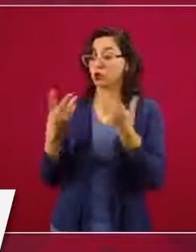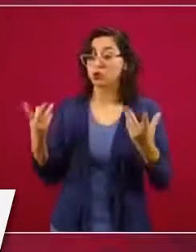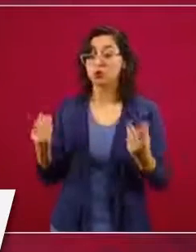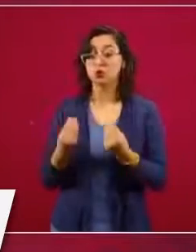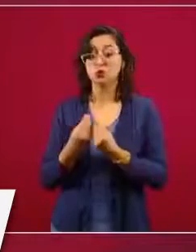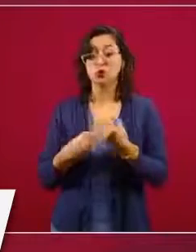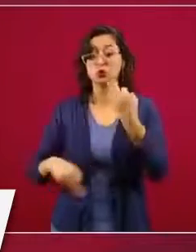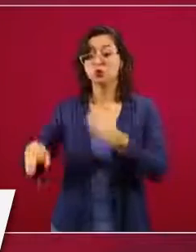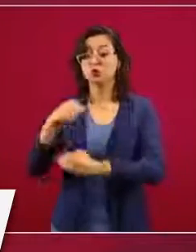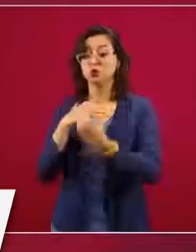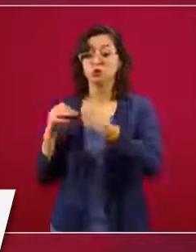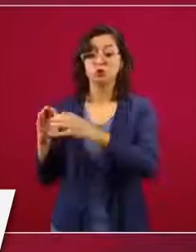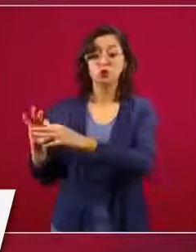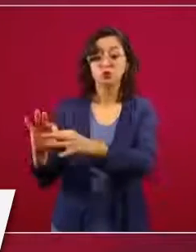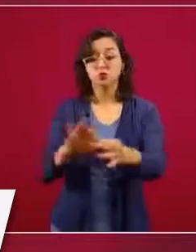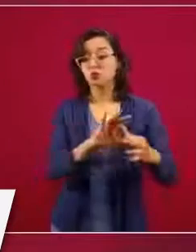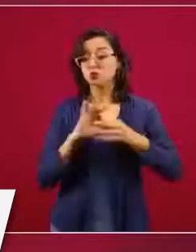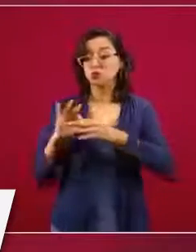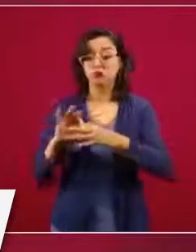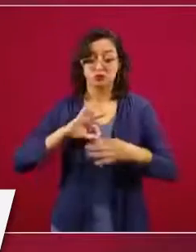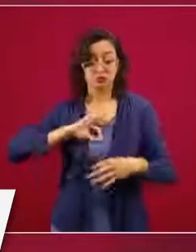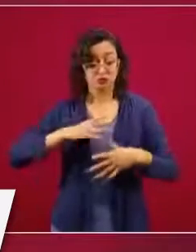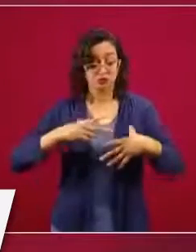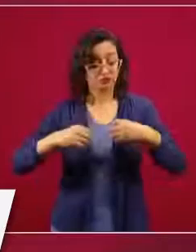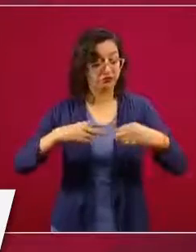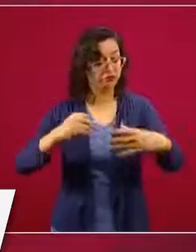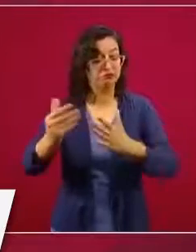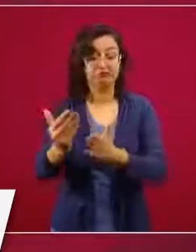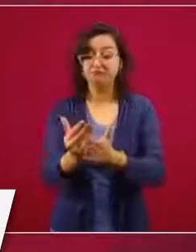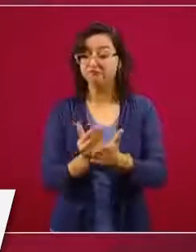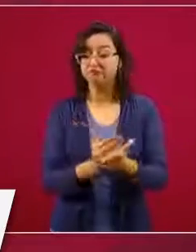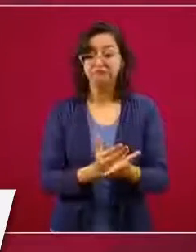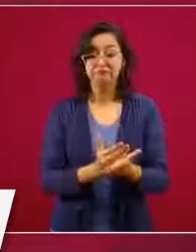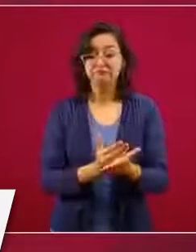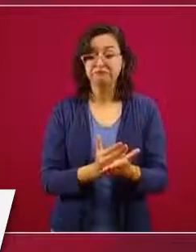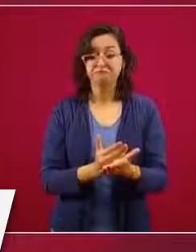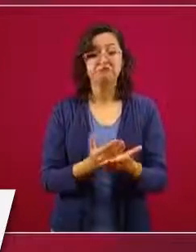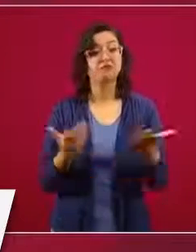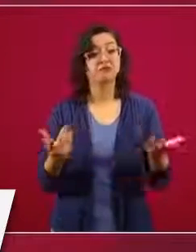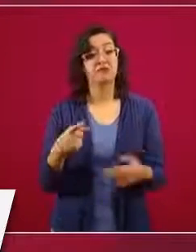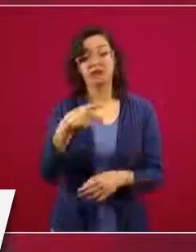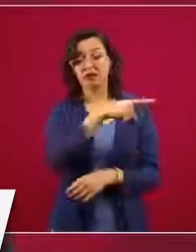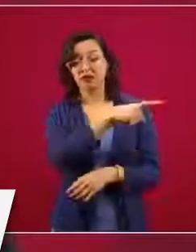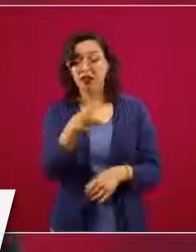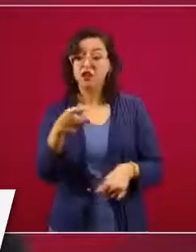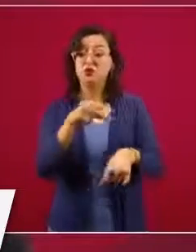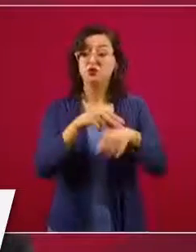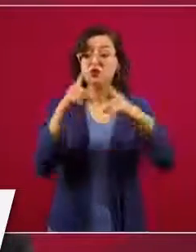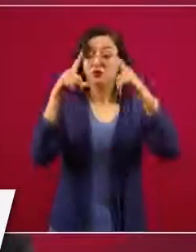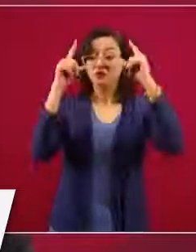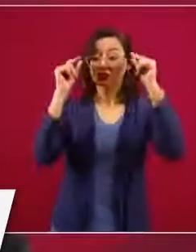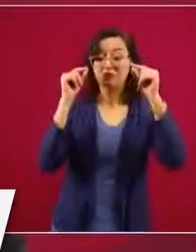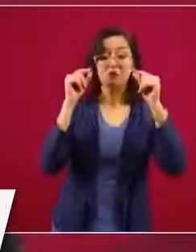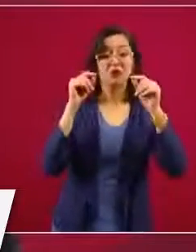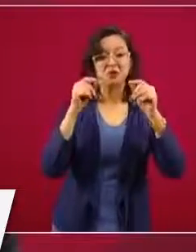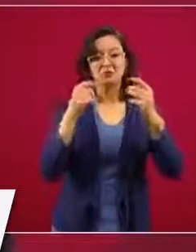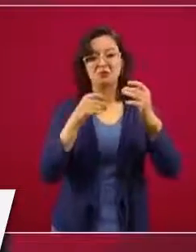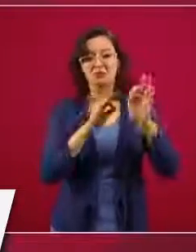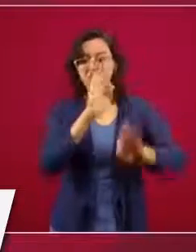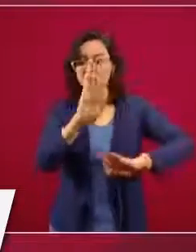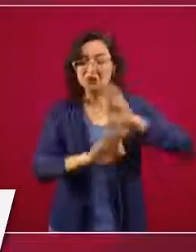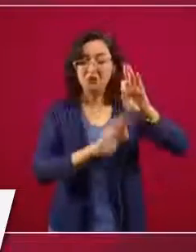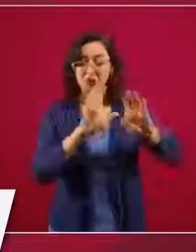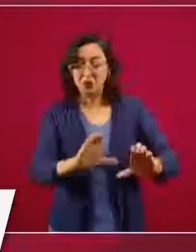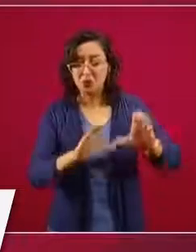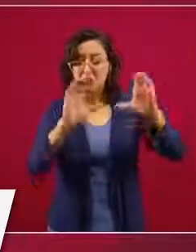si no disminuimos los contagios, si no protegemos, si no cuidamos a quien nos protege, no podremos en el